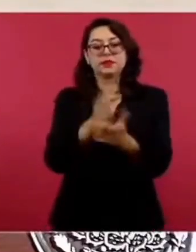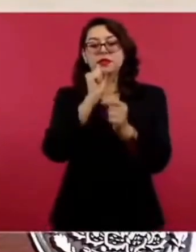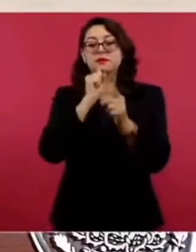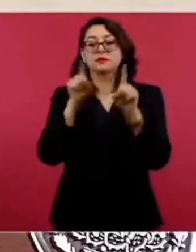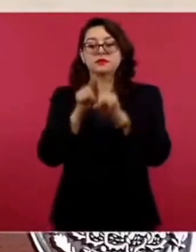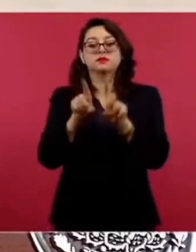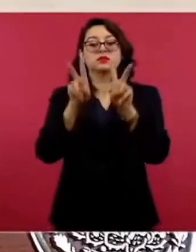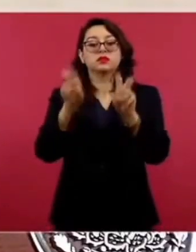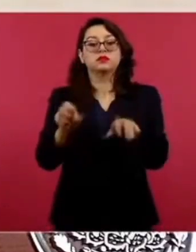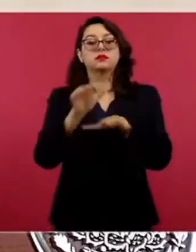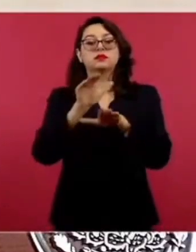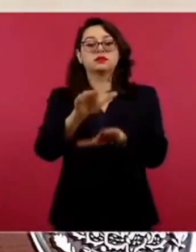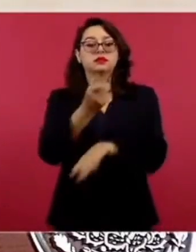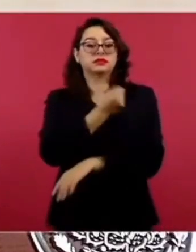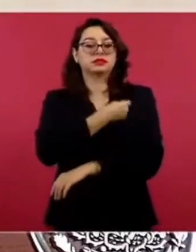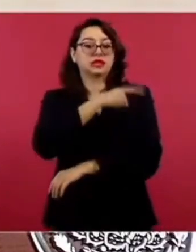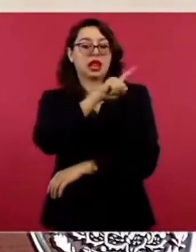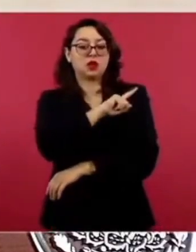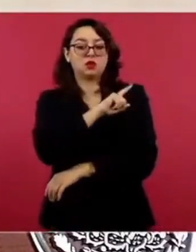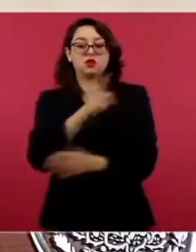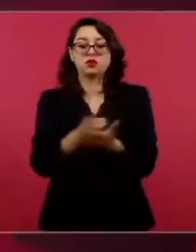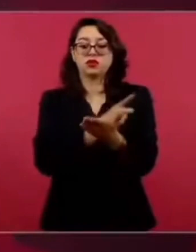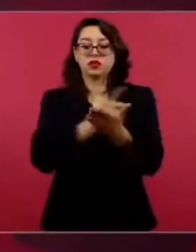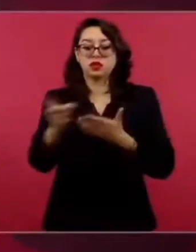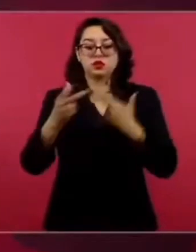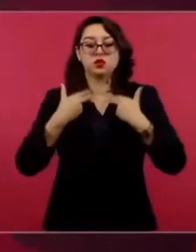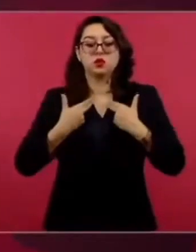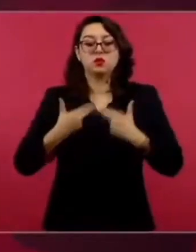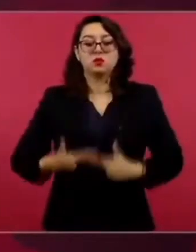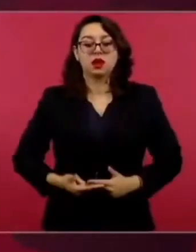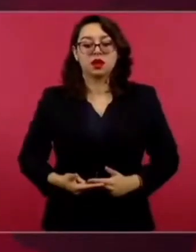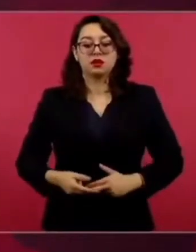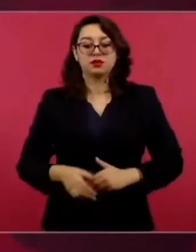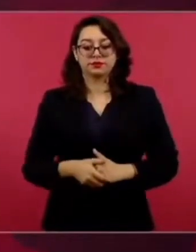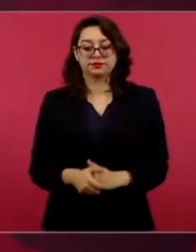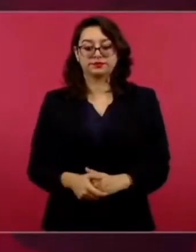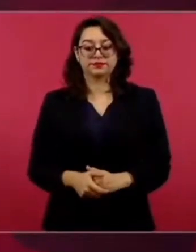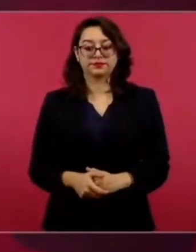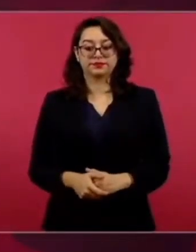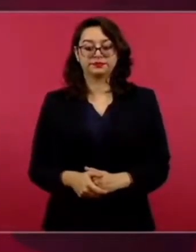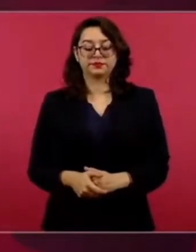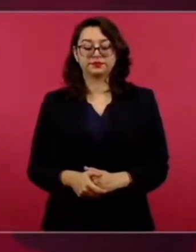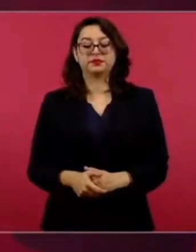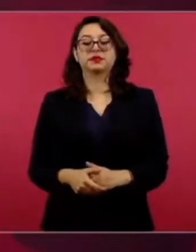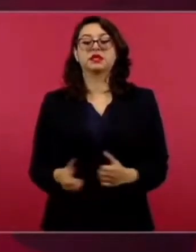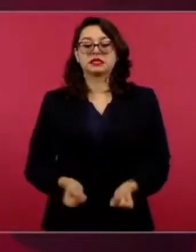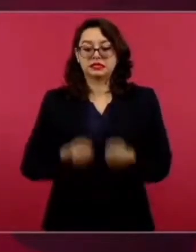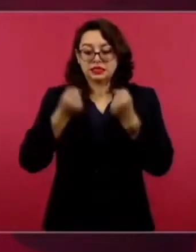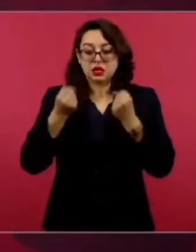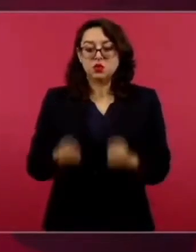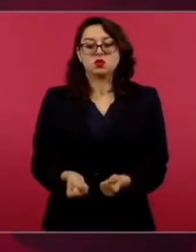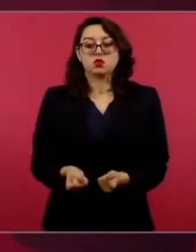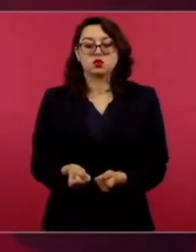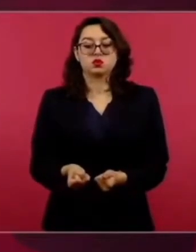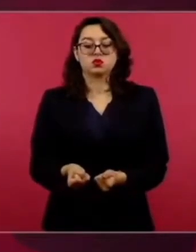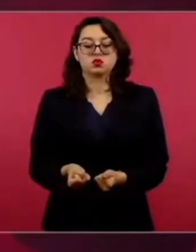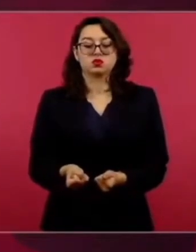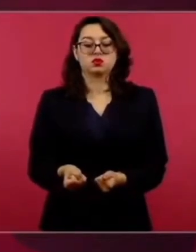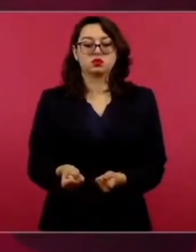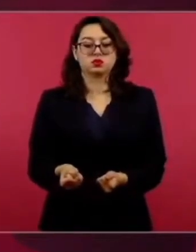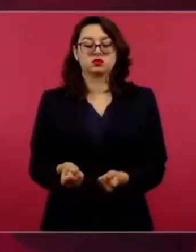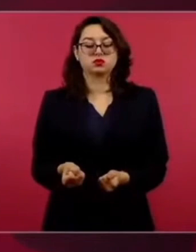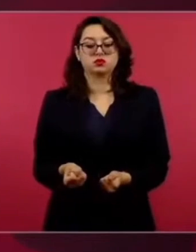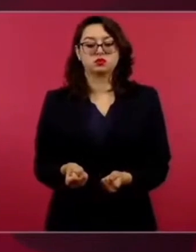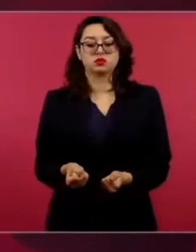salud, que es un derecho humano, que se garantice el